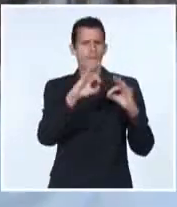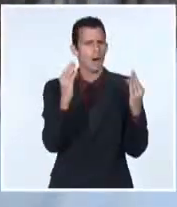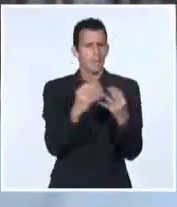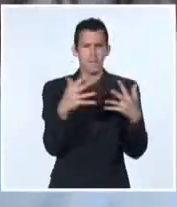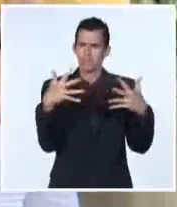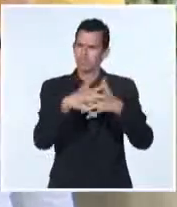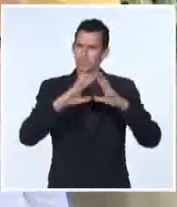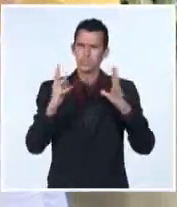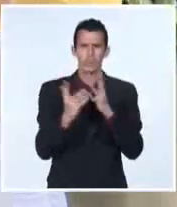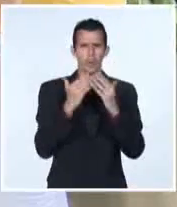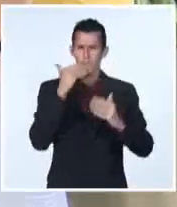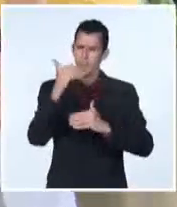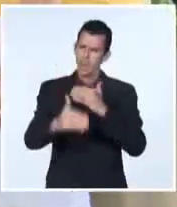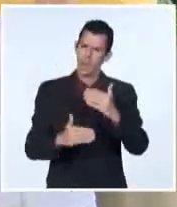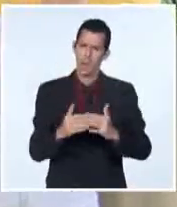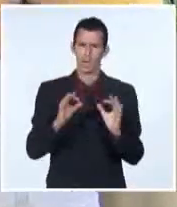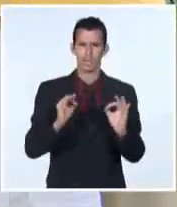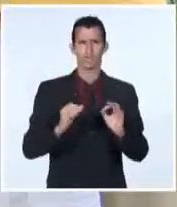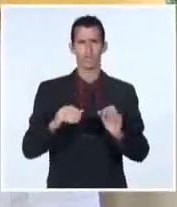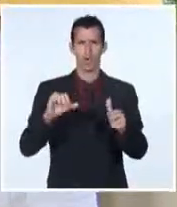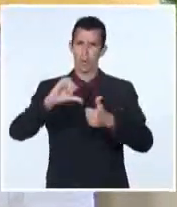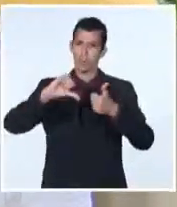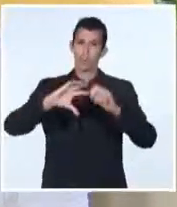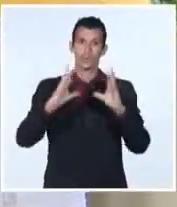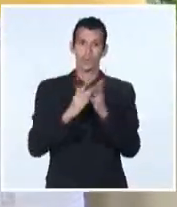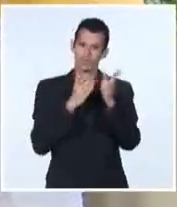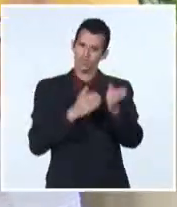Evelik Zetamil, Canal Cubano de